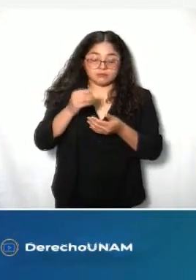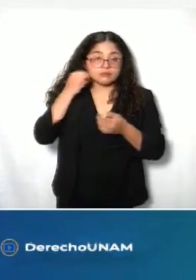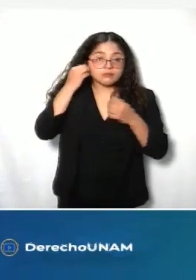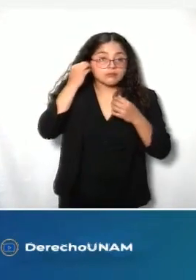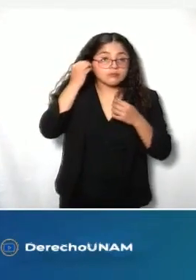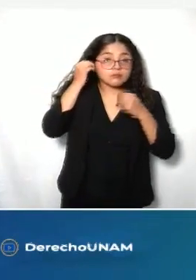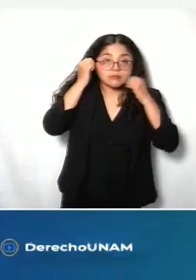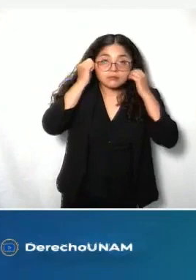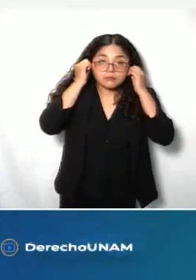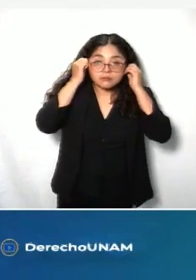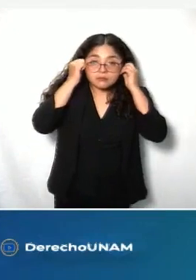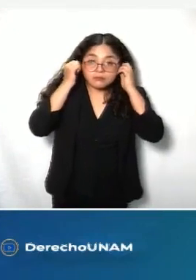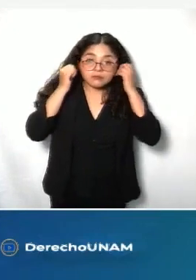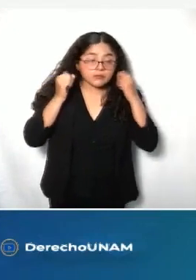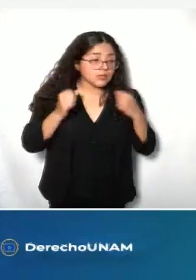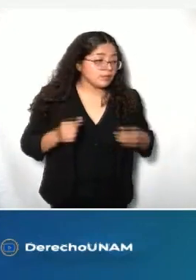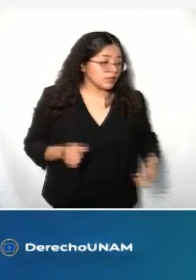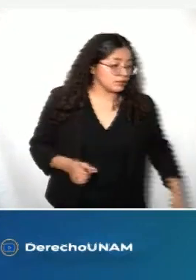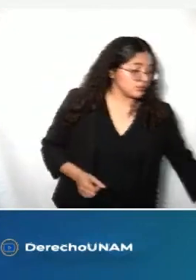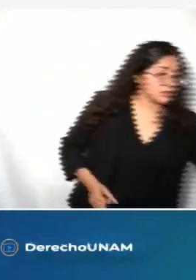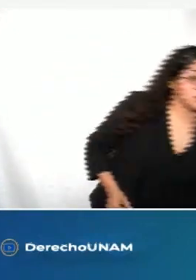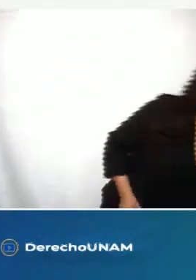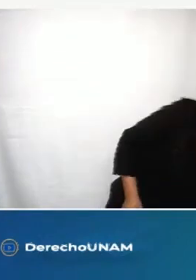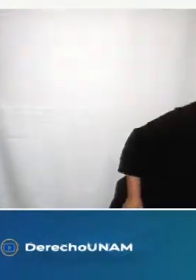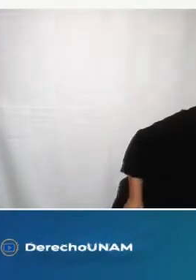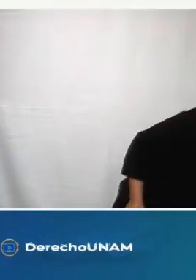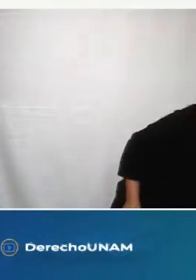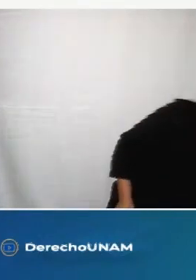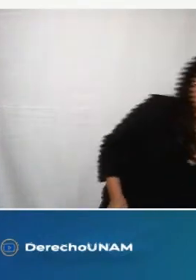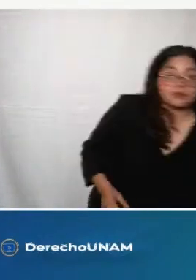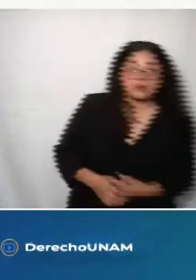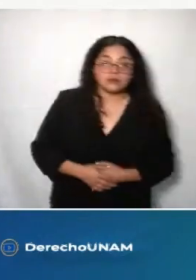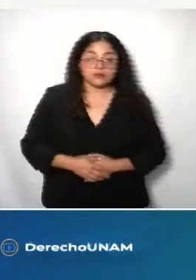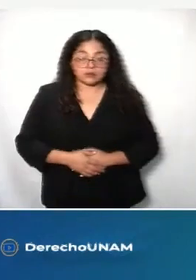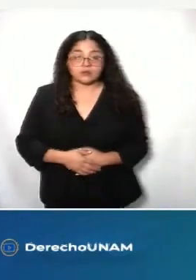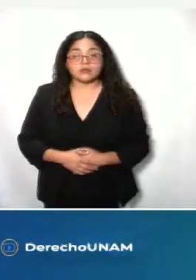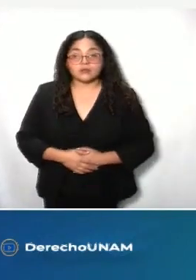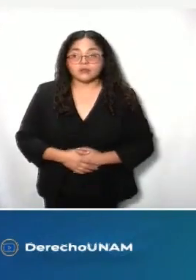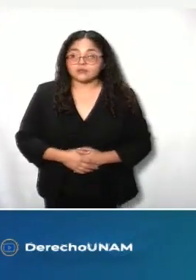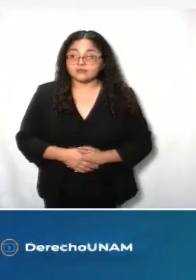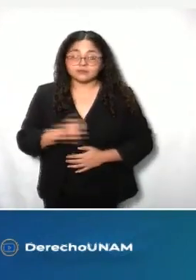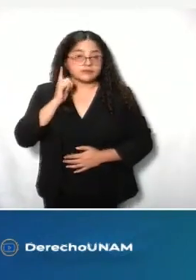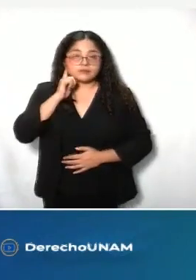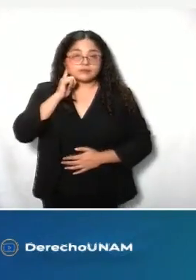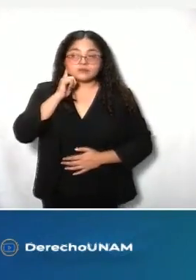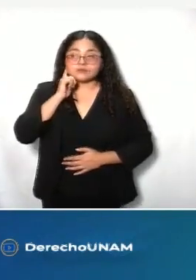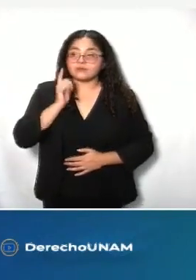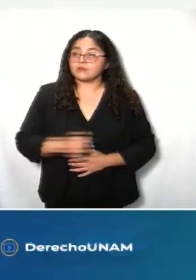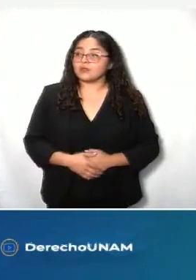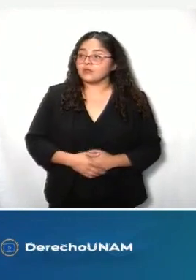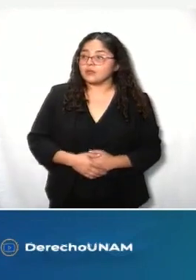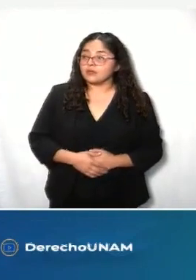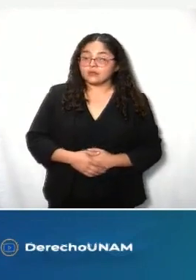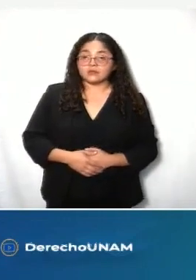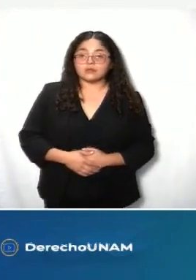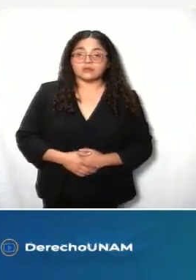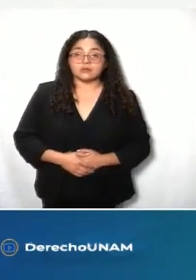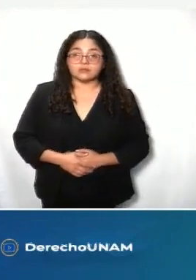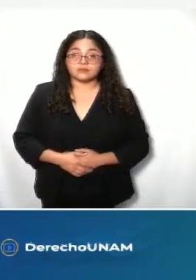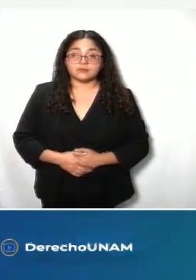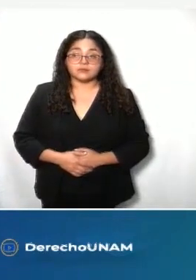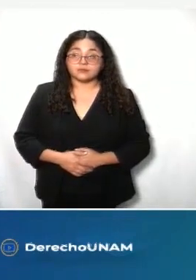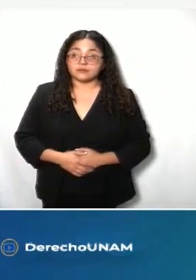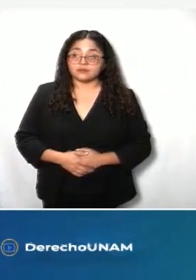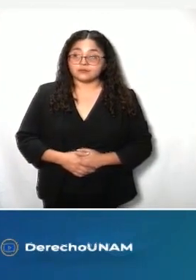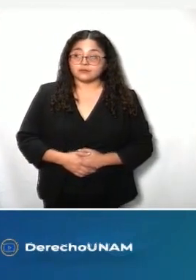cabo la discusión de lo público. Y por eso el estar, o llevar a cabo una sesión de lo público y el público, en este auditorio, en